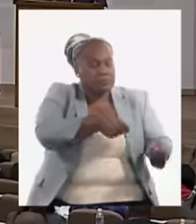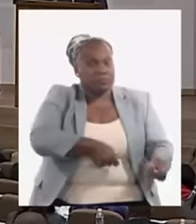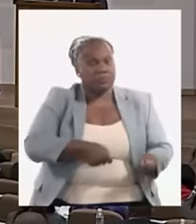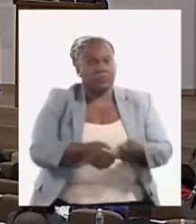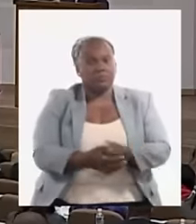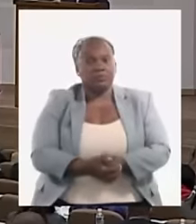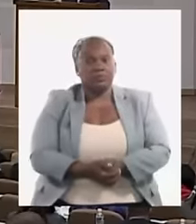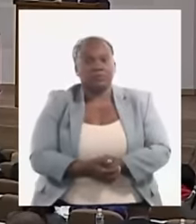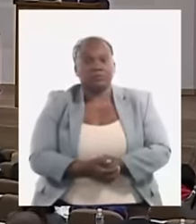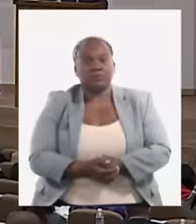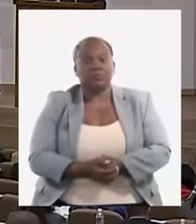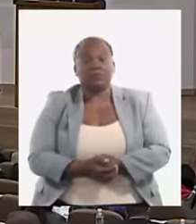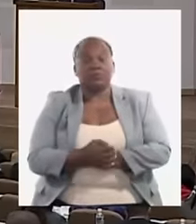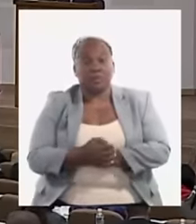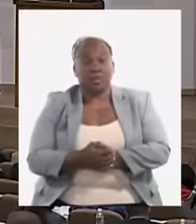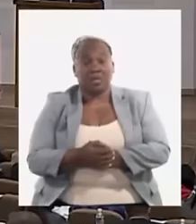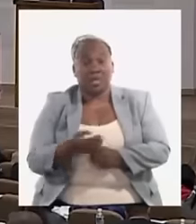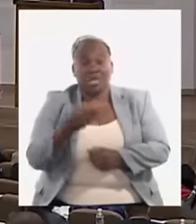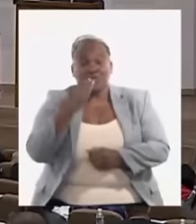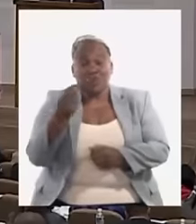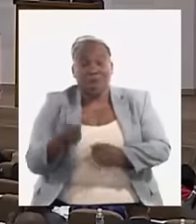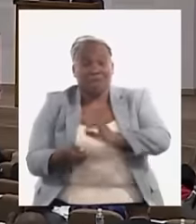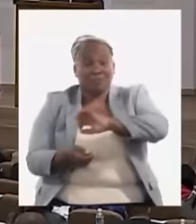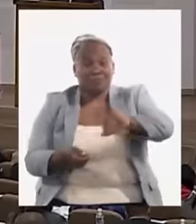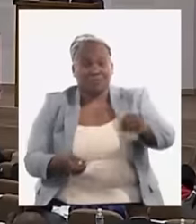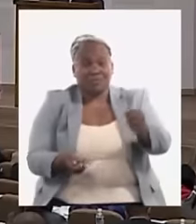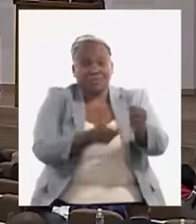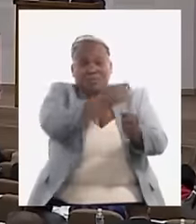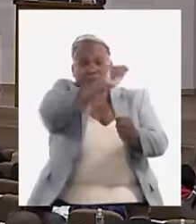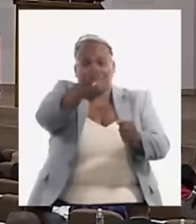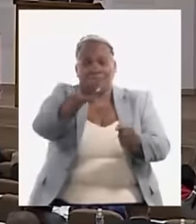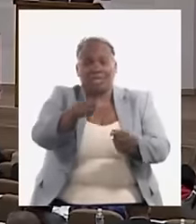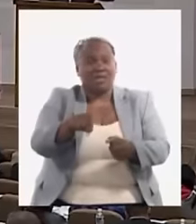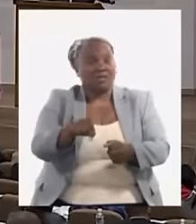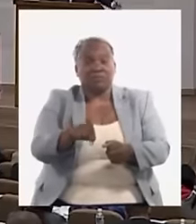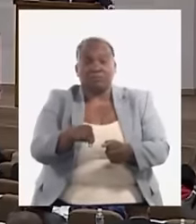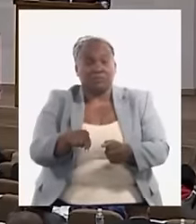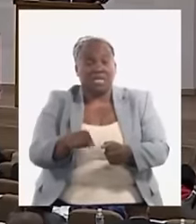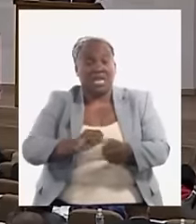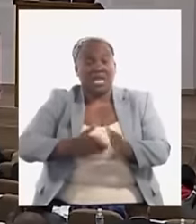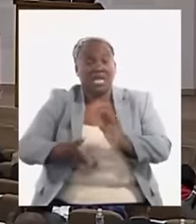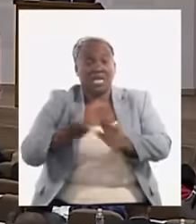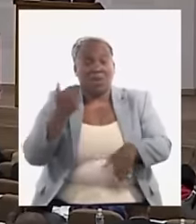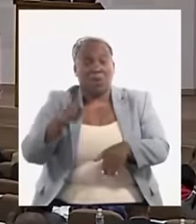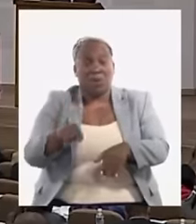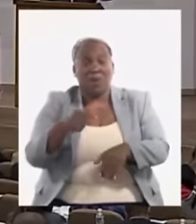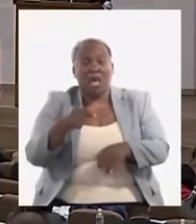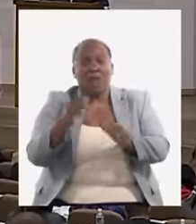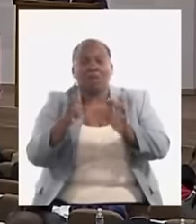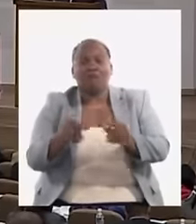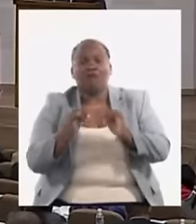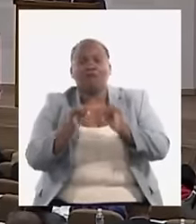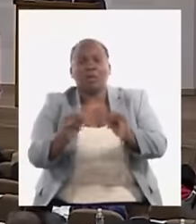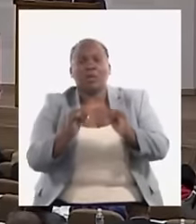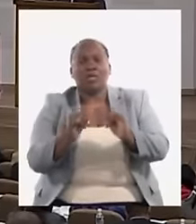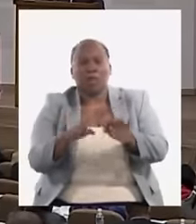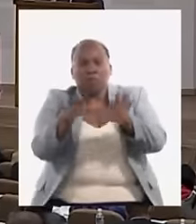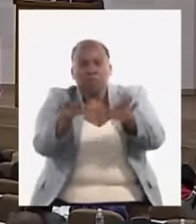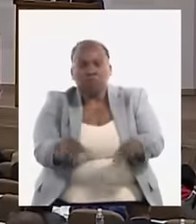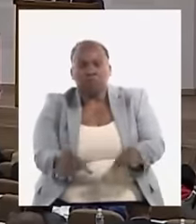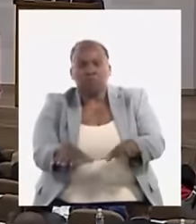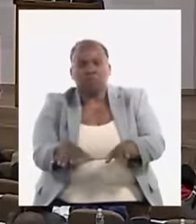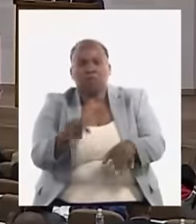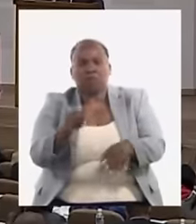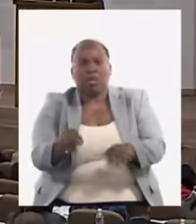La industria azucarera no se logra recuperar. Ahorita se daban los datos, se está pensando en detener el